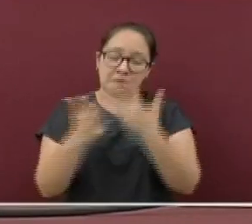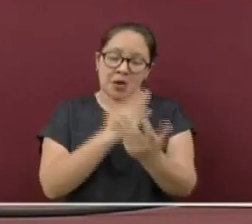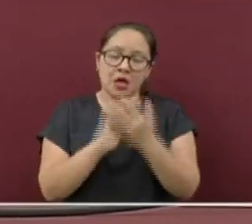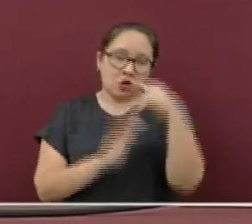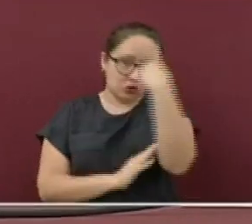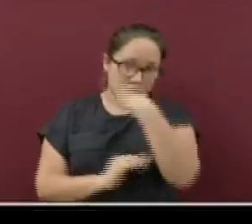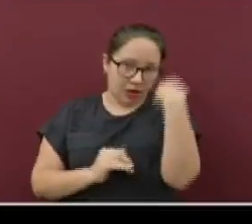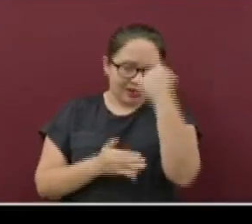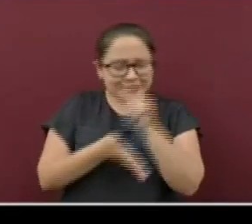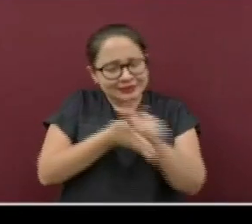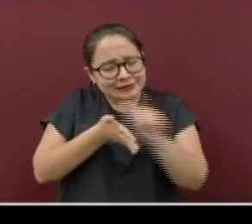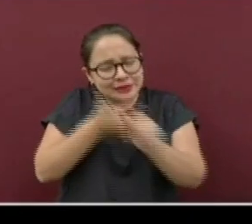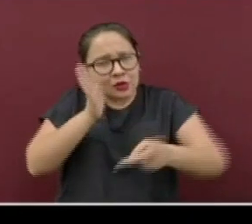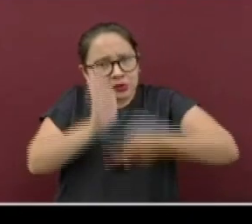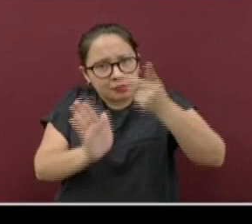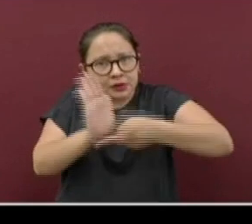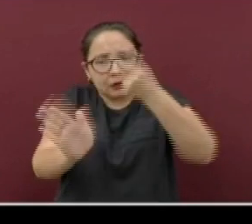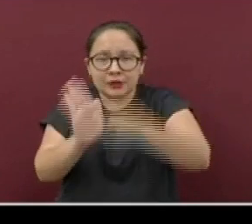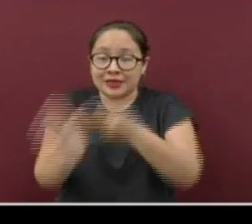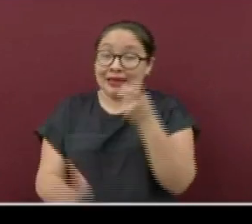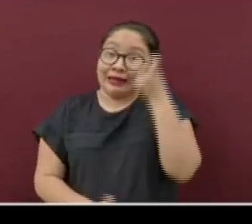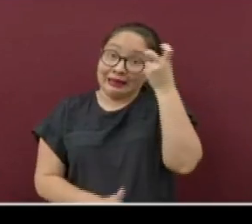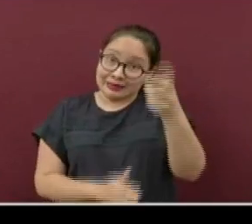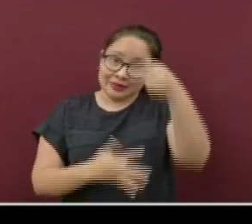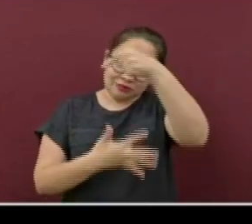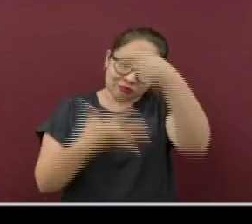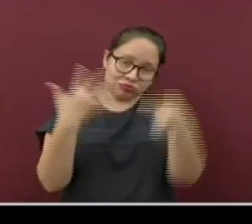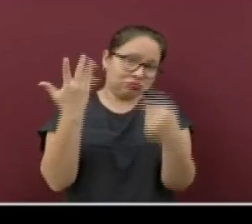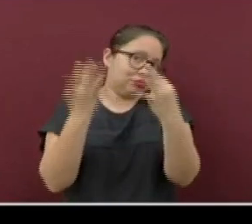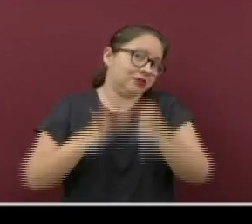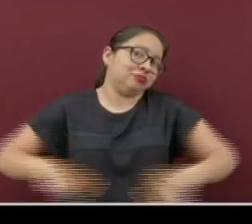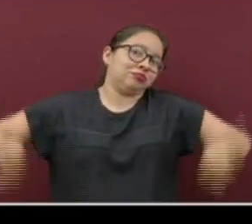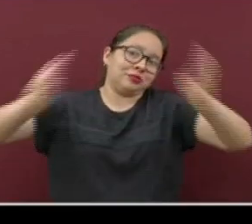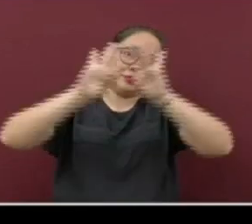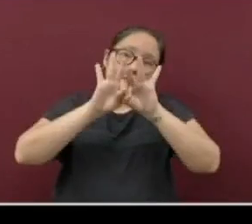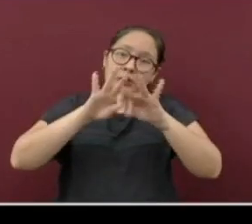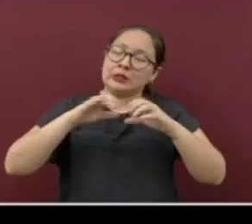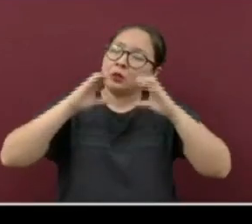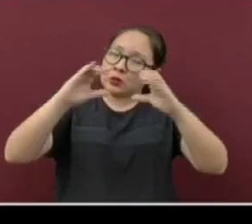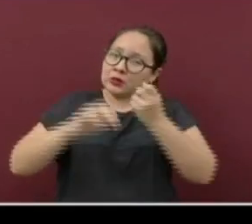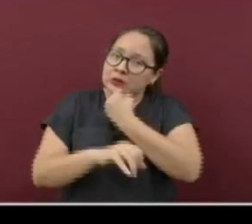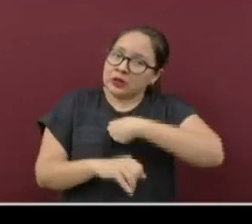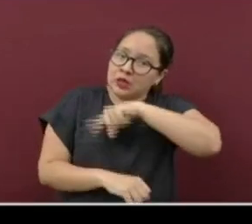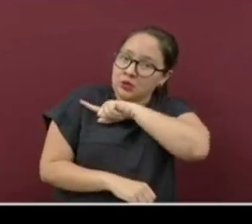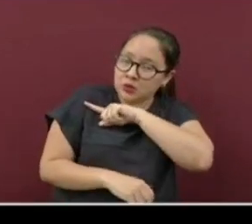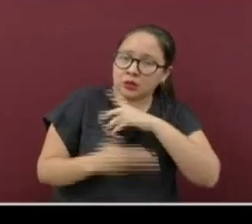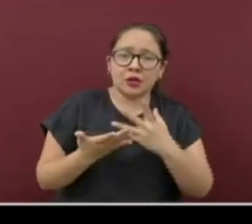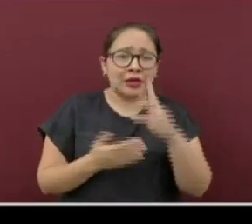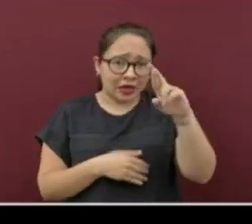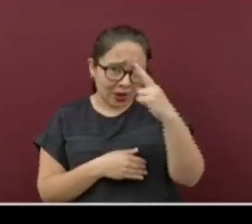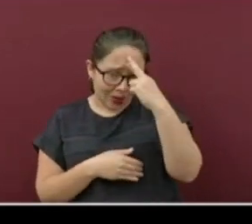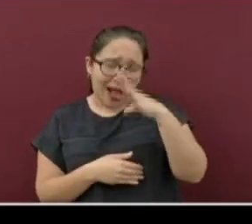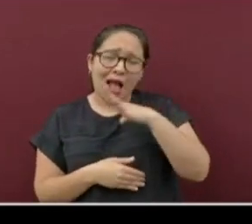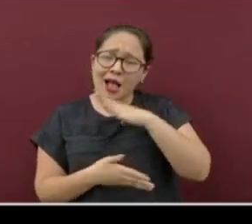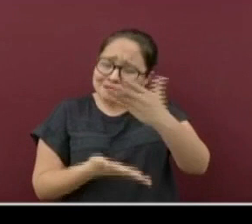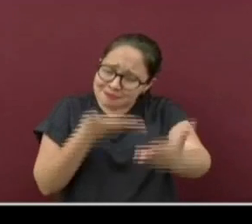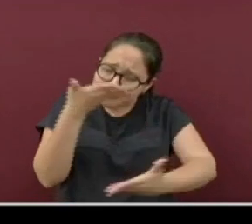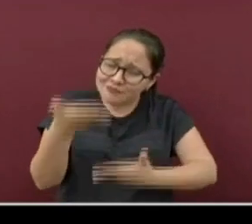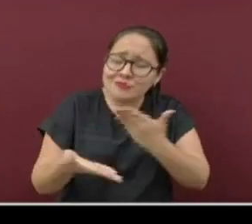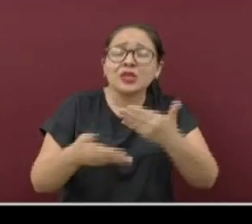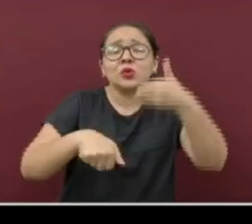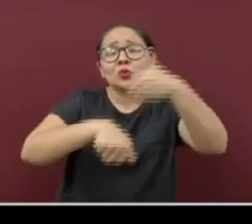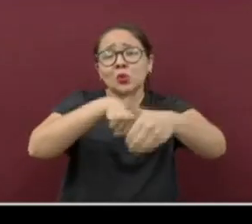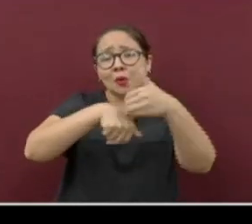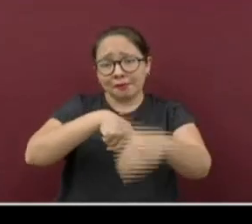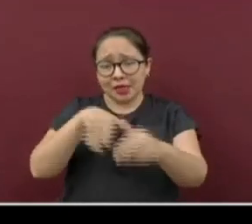principalmente esos elementos muy importantes de salud. Recuerden que tienen a su disposición el número